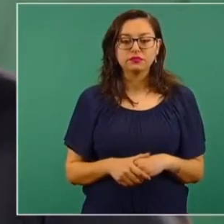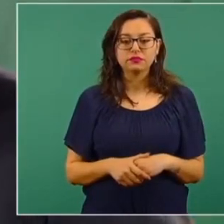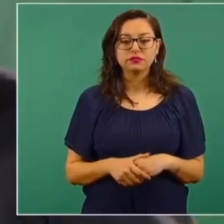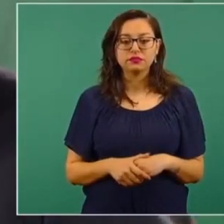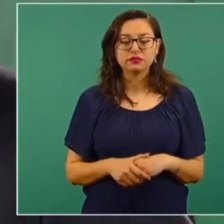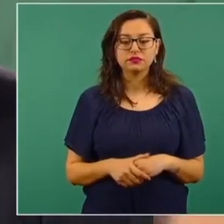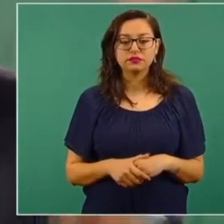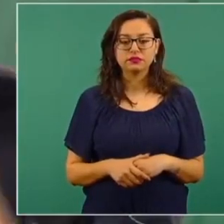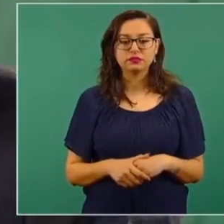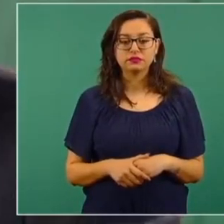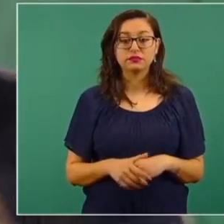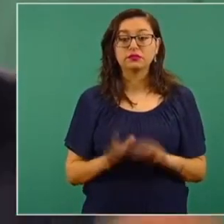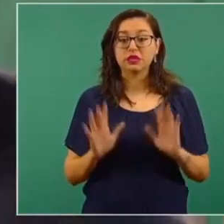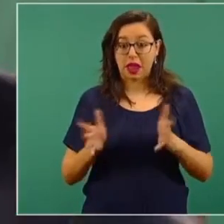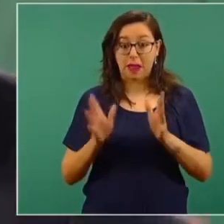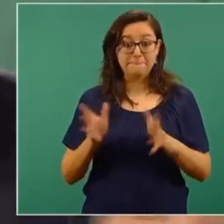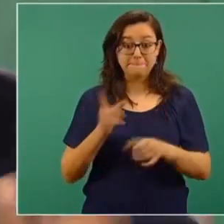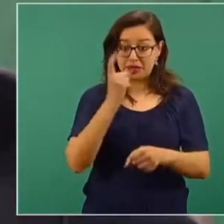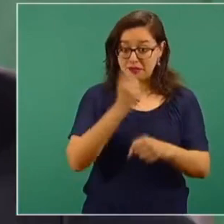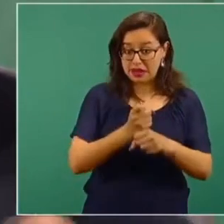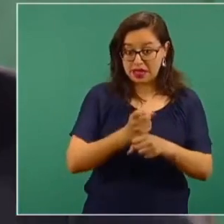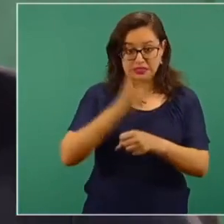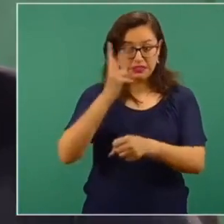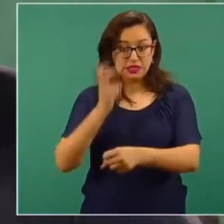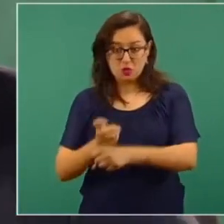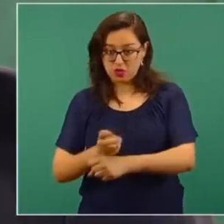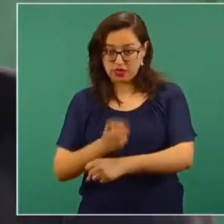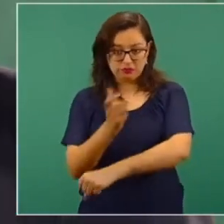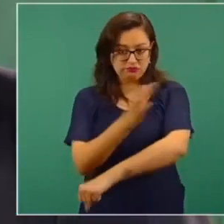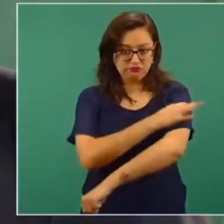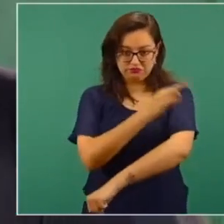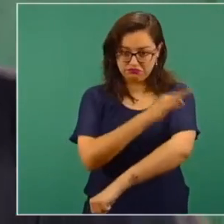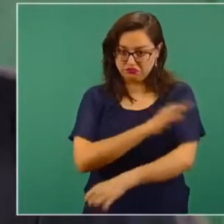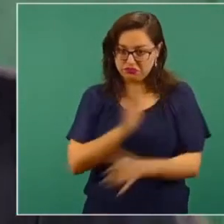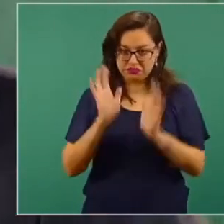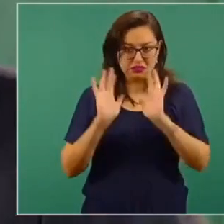ya con segunda dosis y